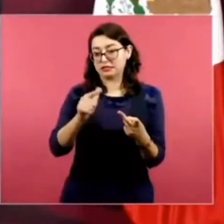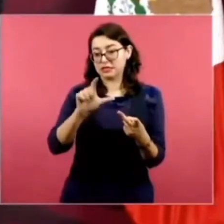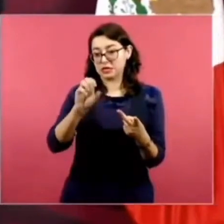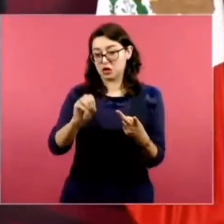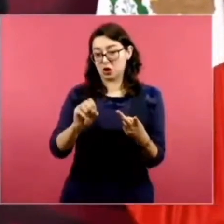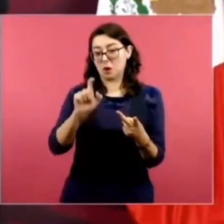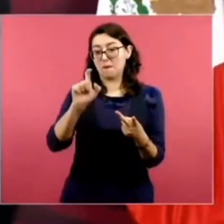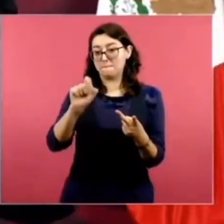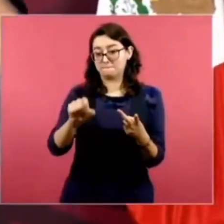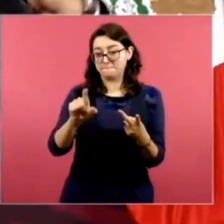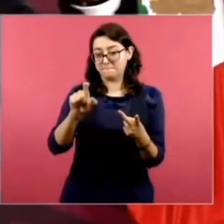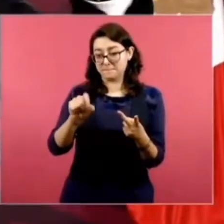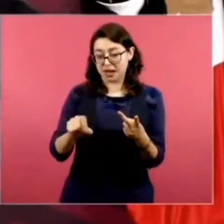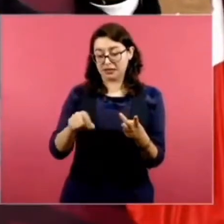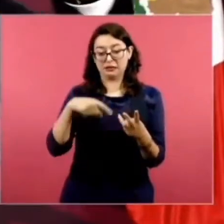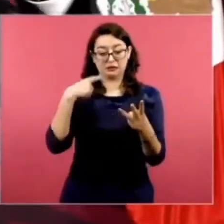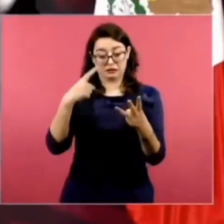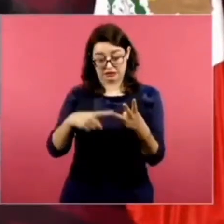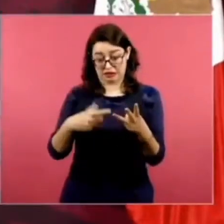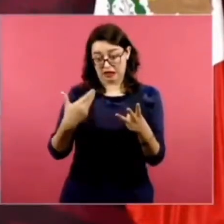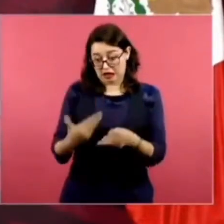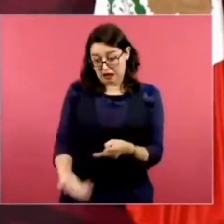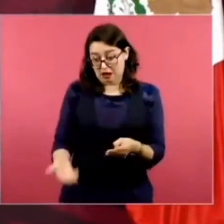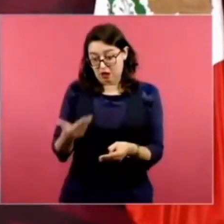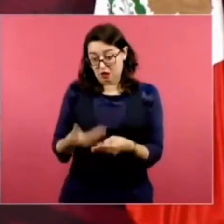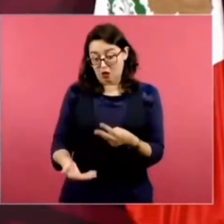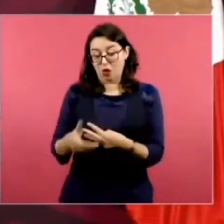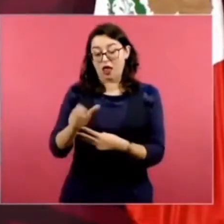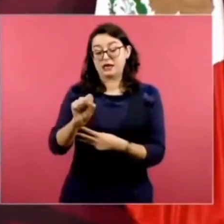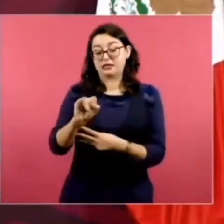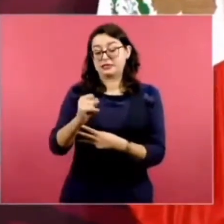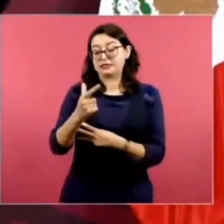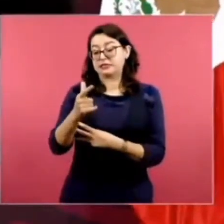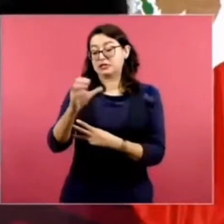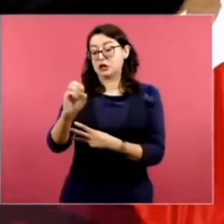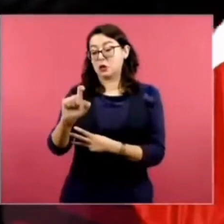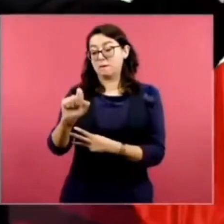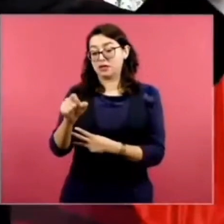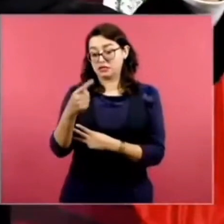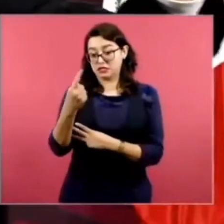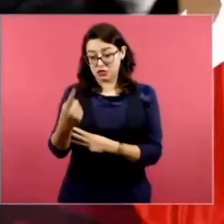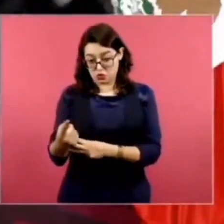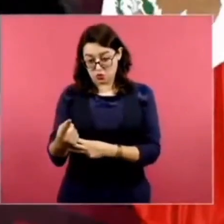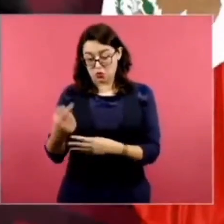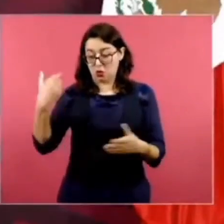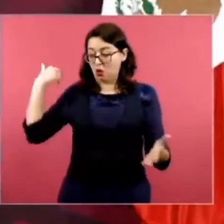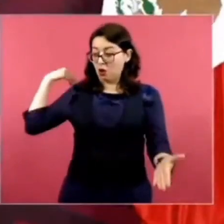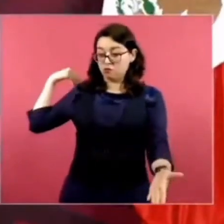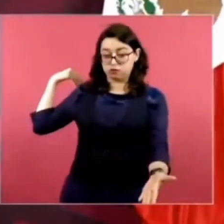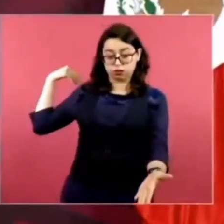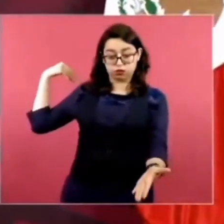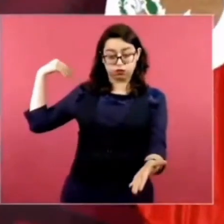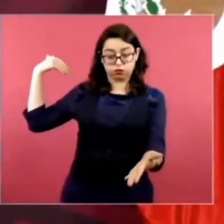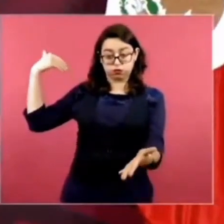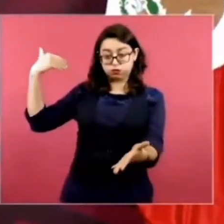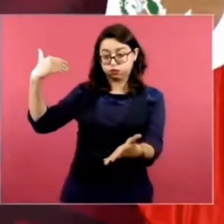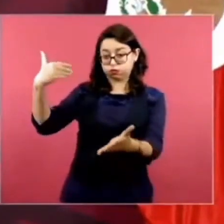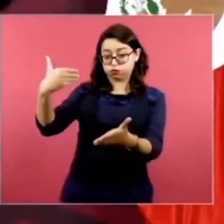los estadounidenses toman